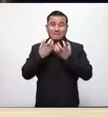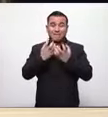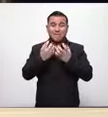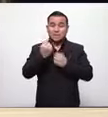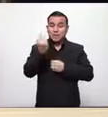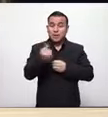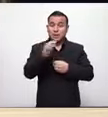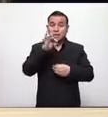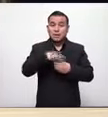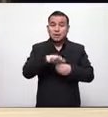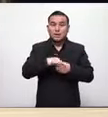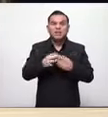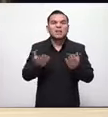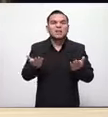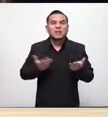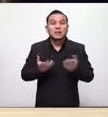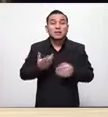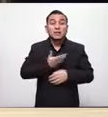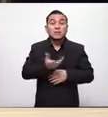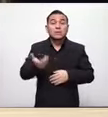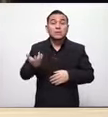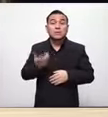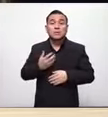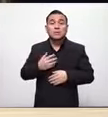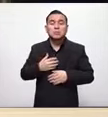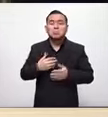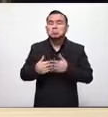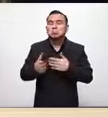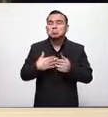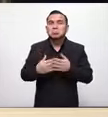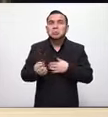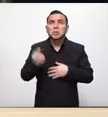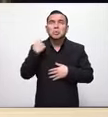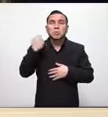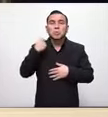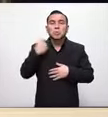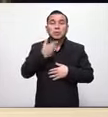y por eso es que ellos están haciendo lo que quieren en estos momentos